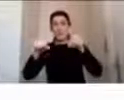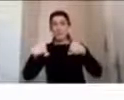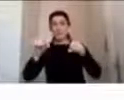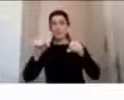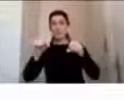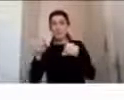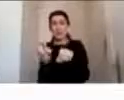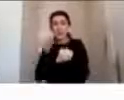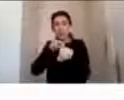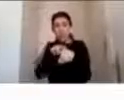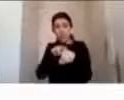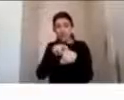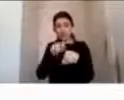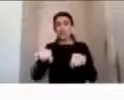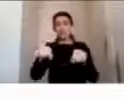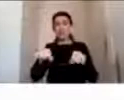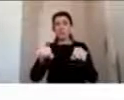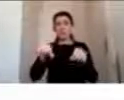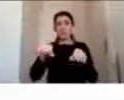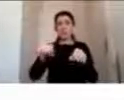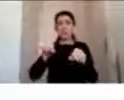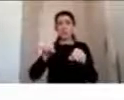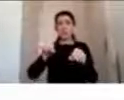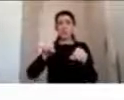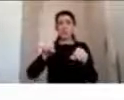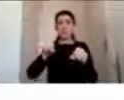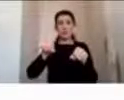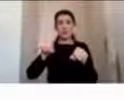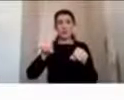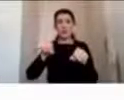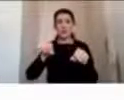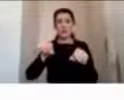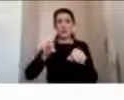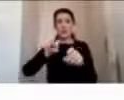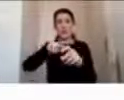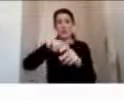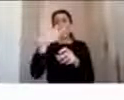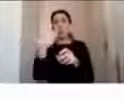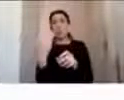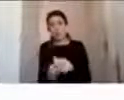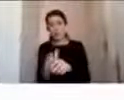producto de un volcamiento también, por la gravedad de lesiones, fallece finalmente.